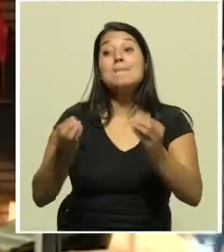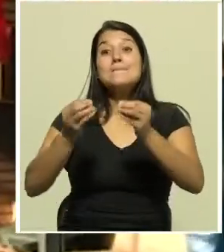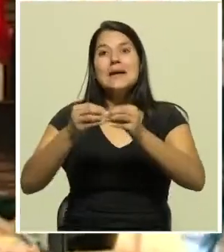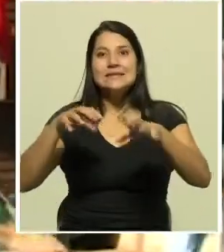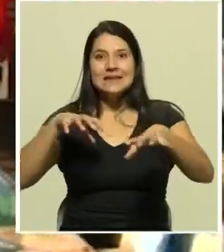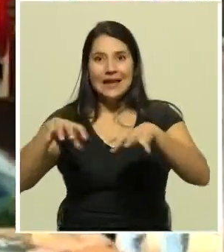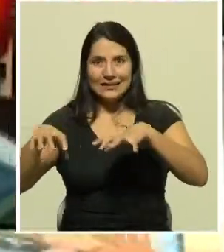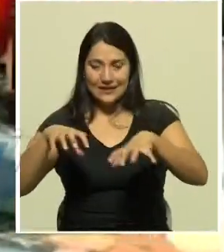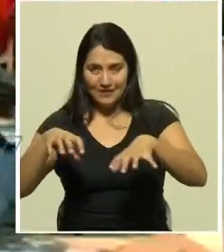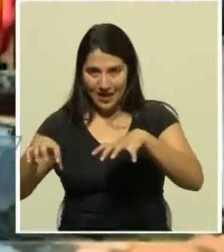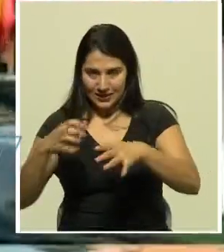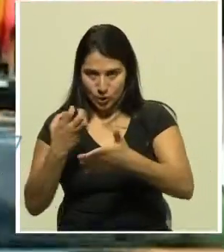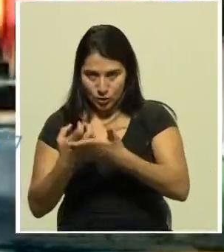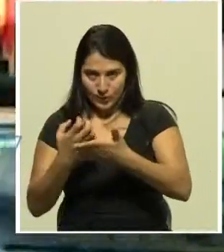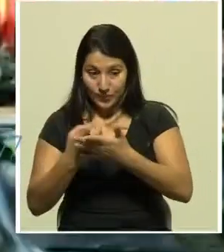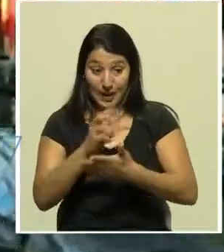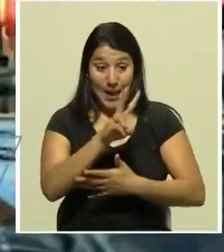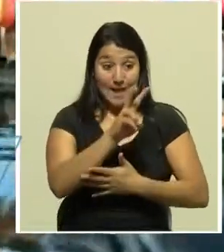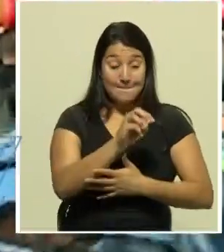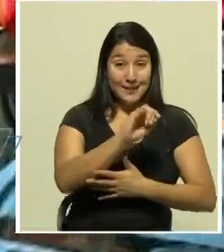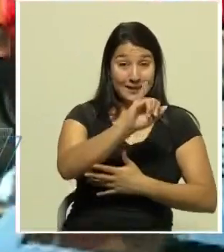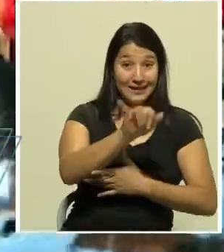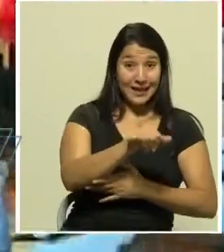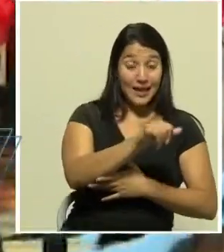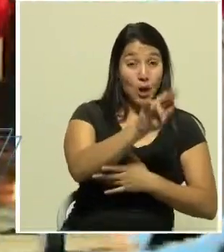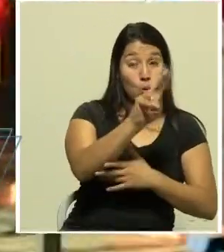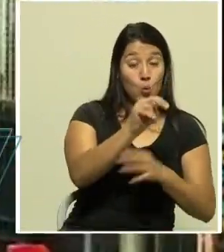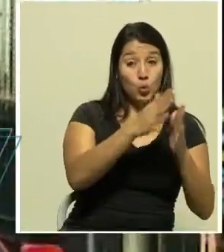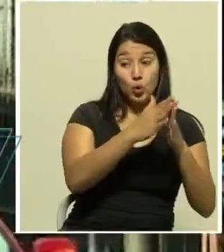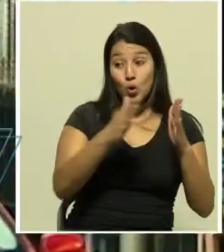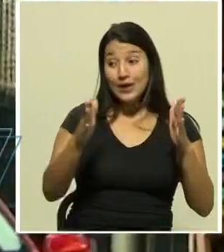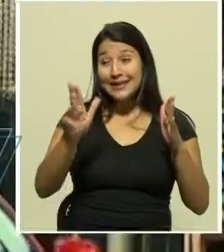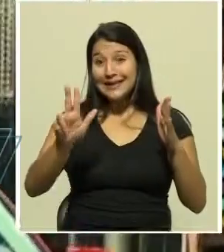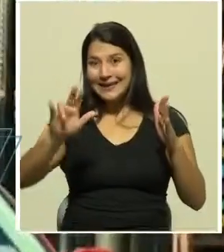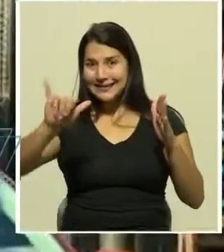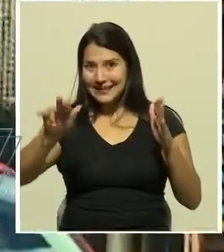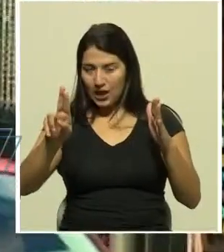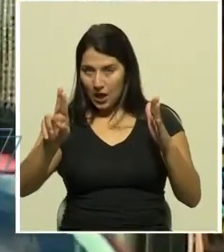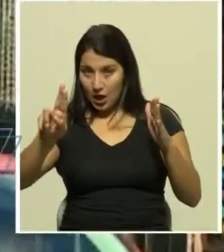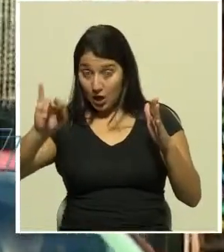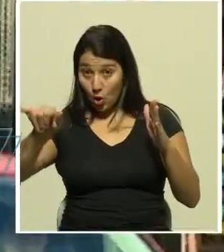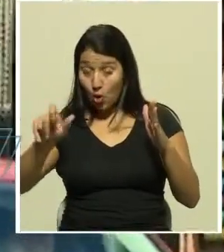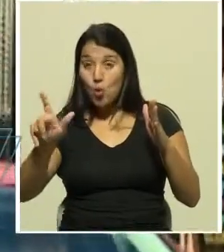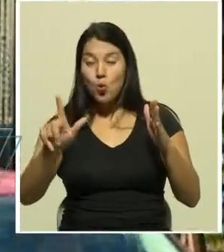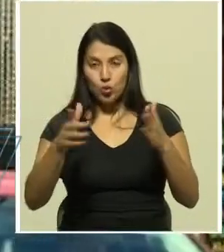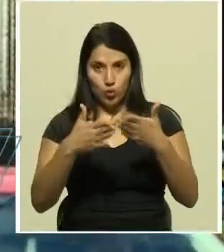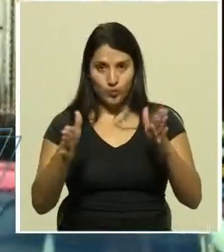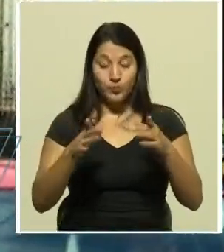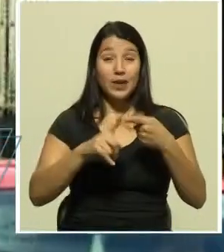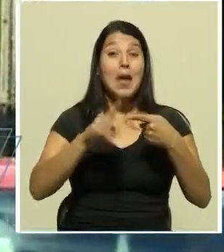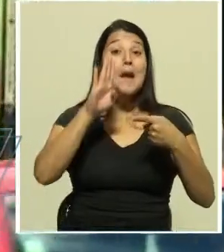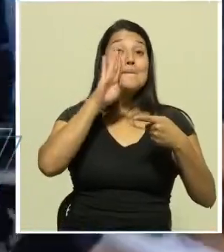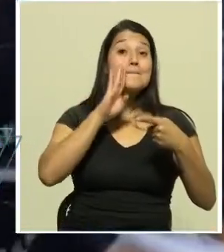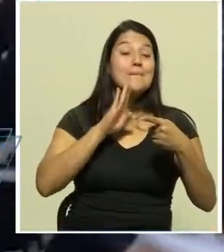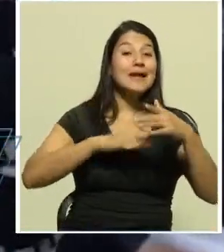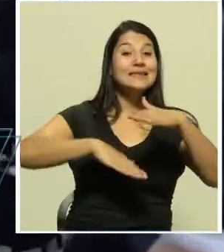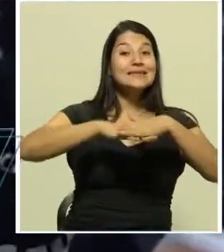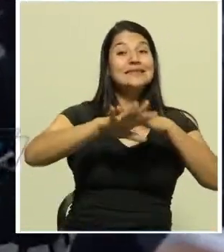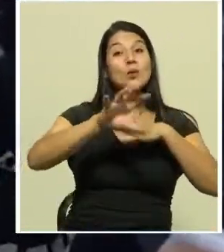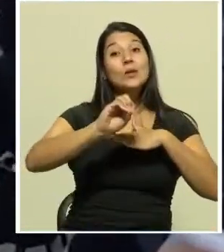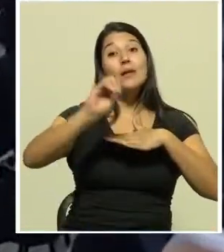Del 20 de junio al 10 de julio, la fase 3 contempla las nuevas aperturas de bares al 50% entre semana,